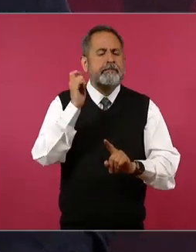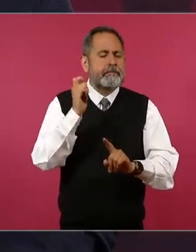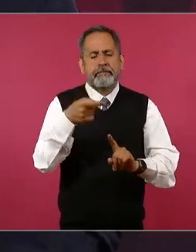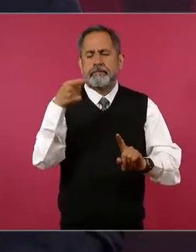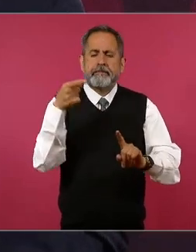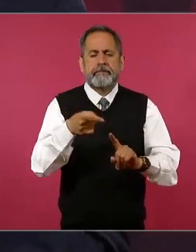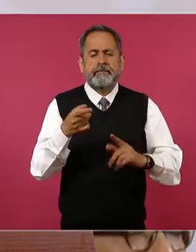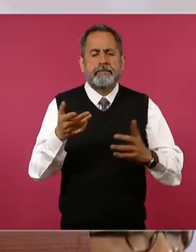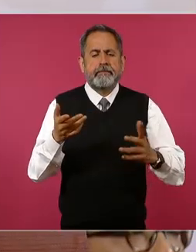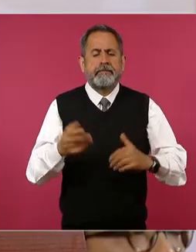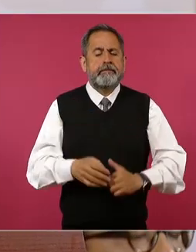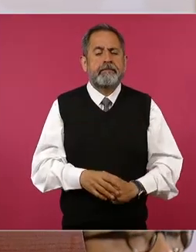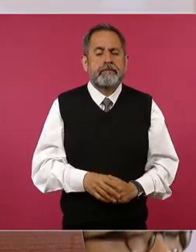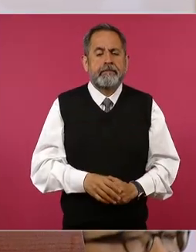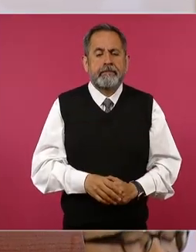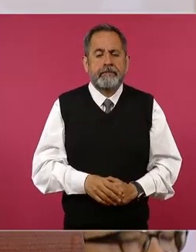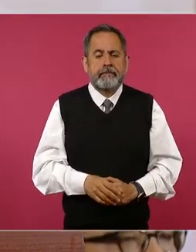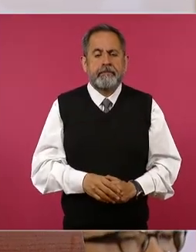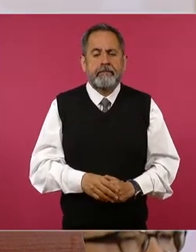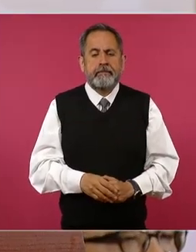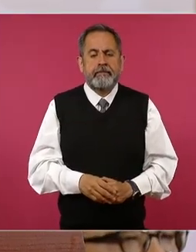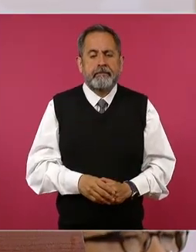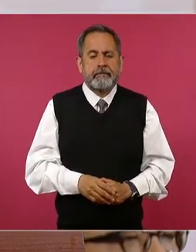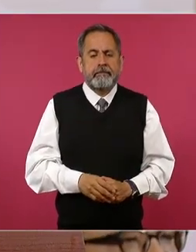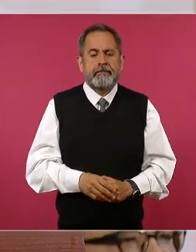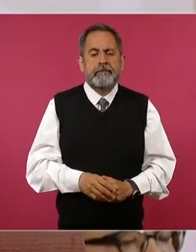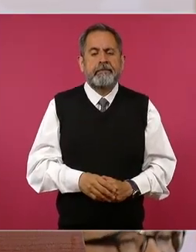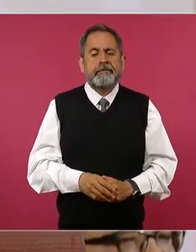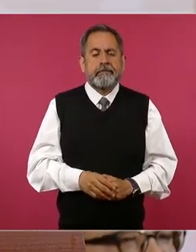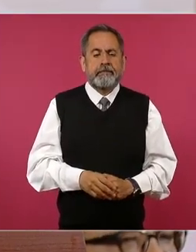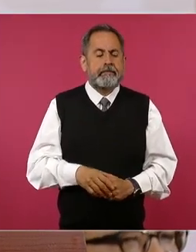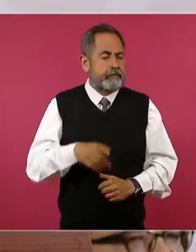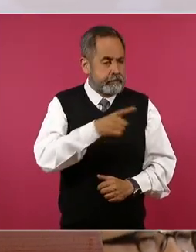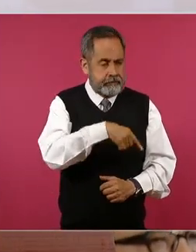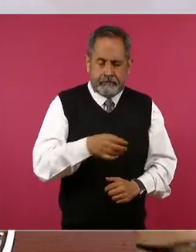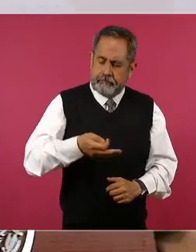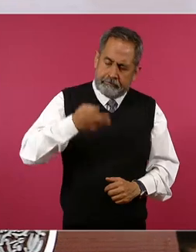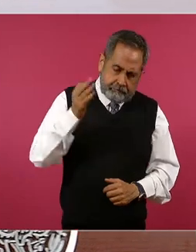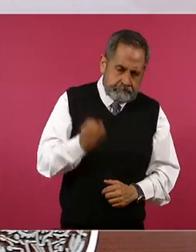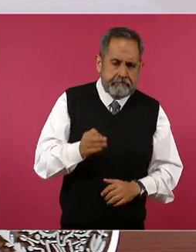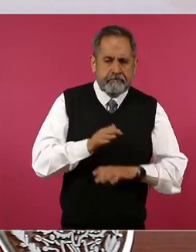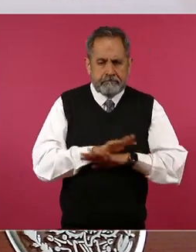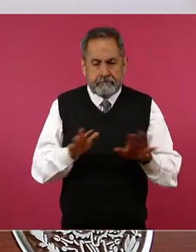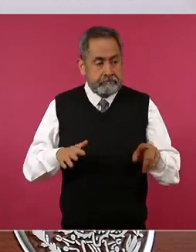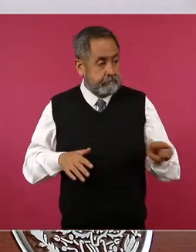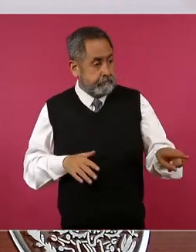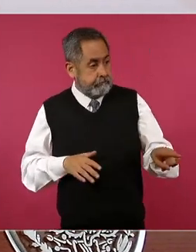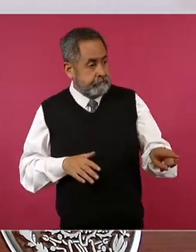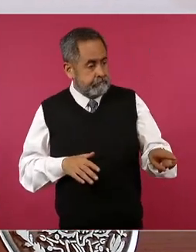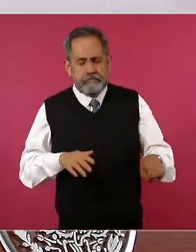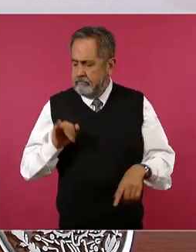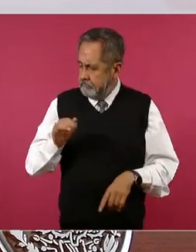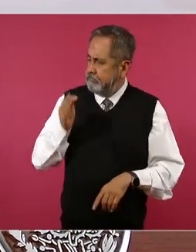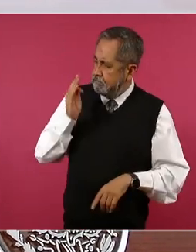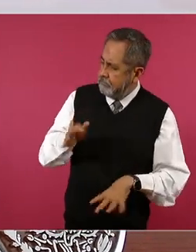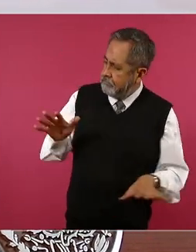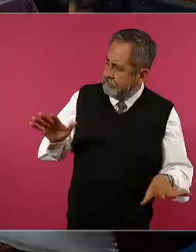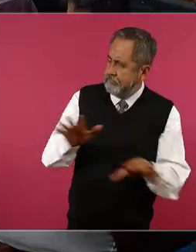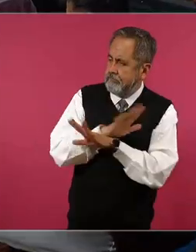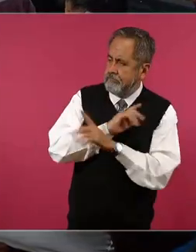que se está aceptando que hace falta la reforma.